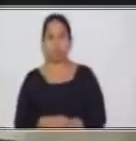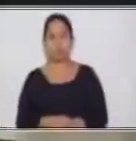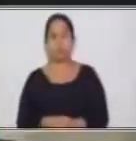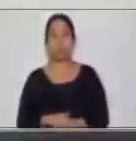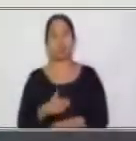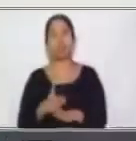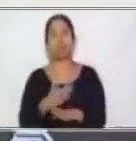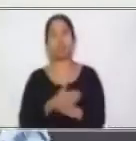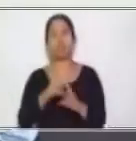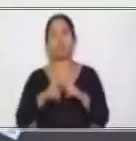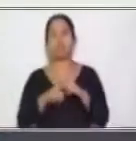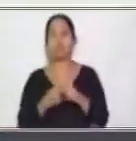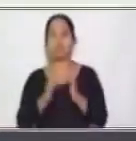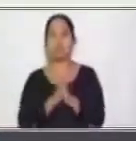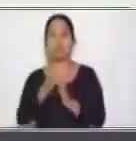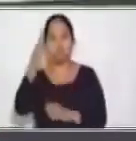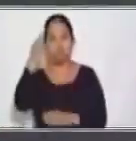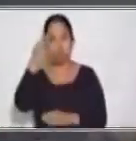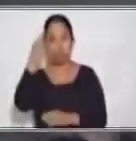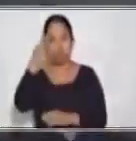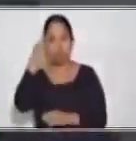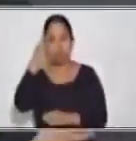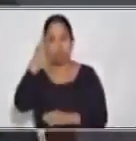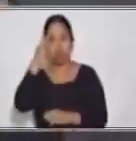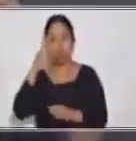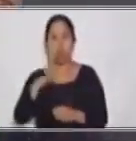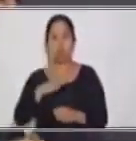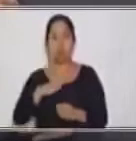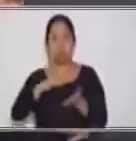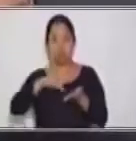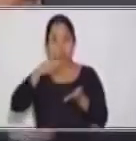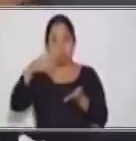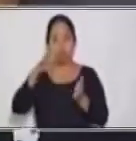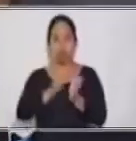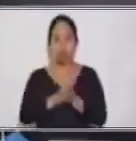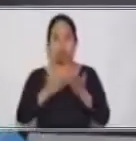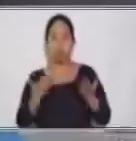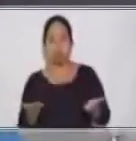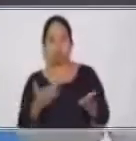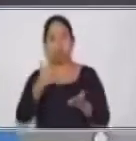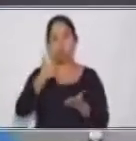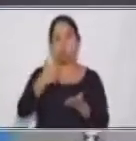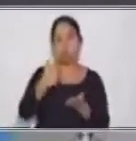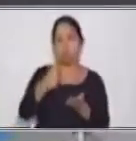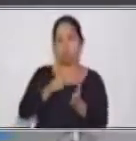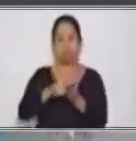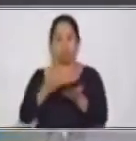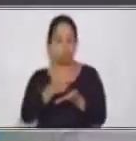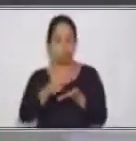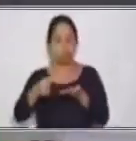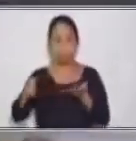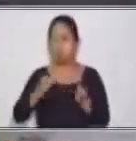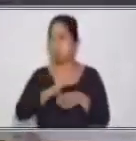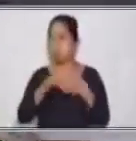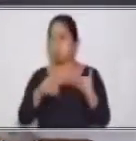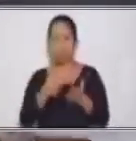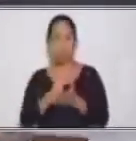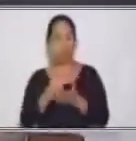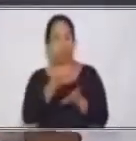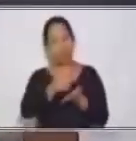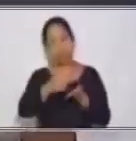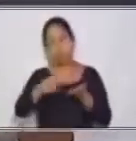estudiantes, recuerden por favor sacar su material, su cuaderno, su lapicero, su lápices para realizar las anotaciones